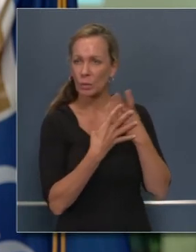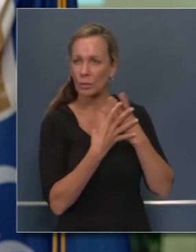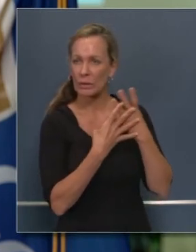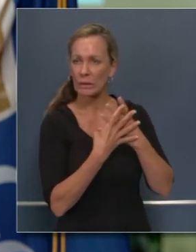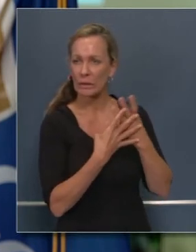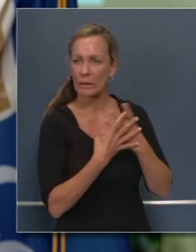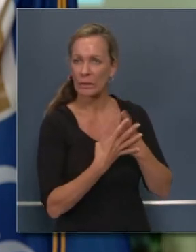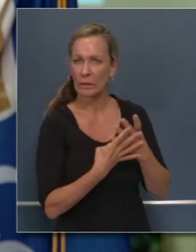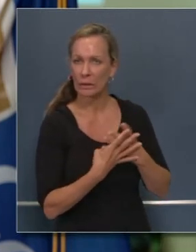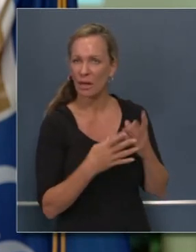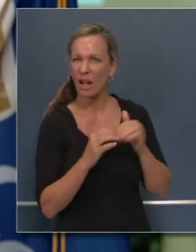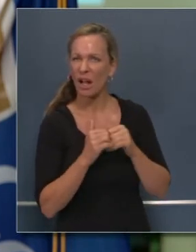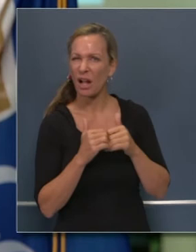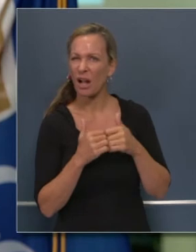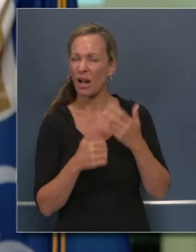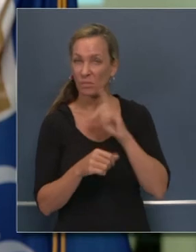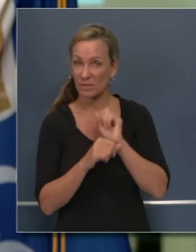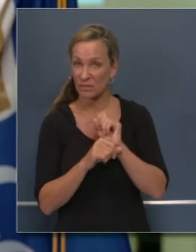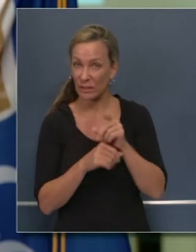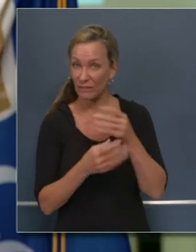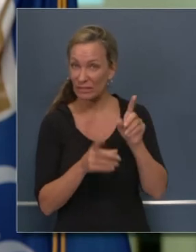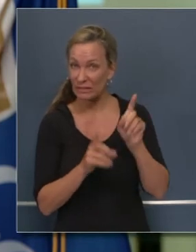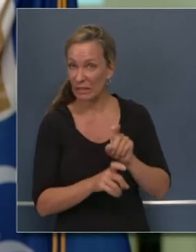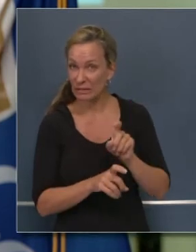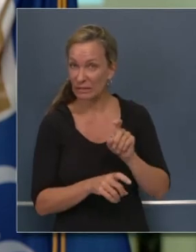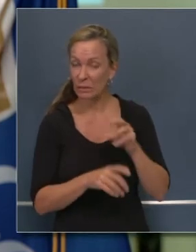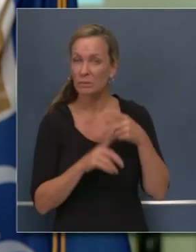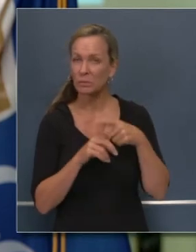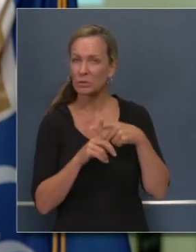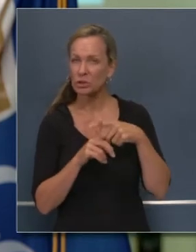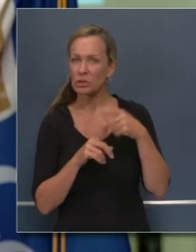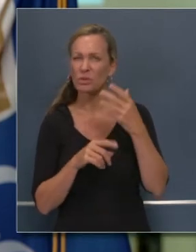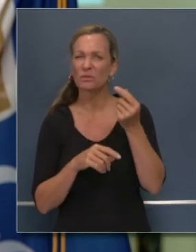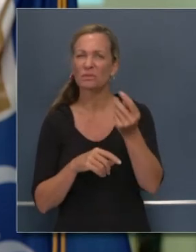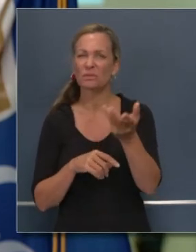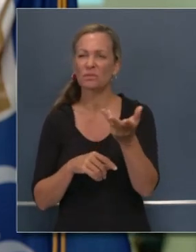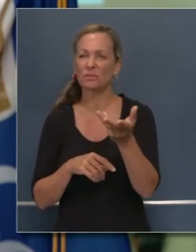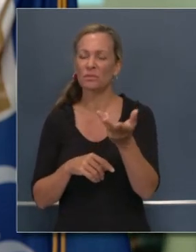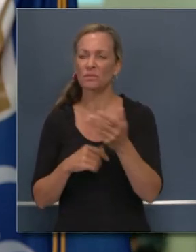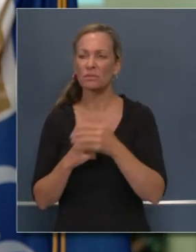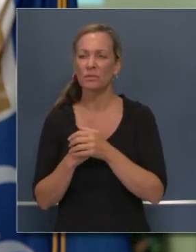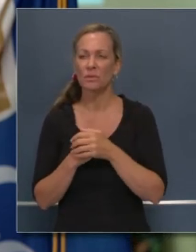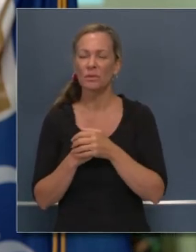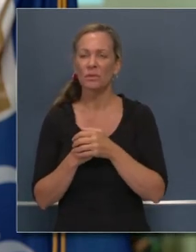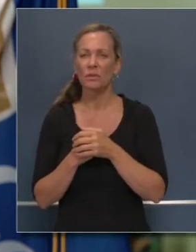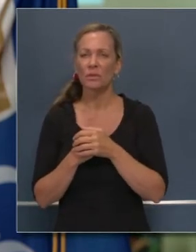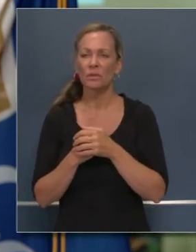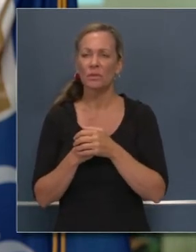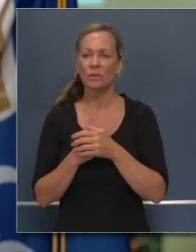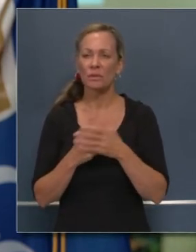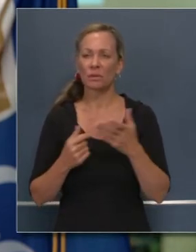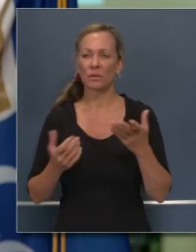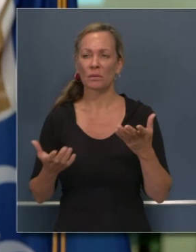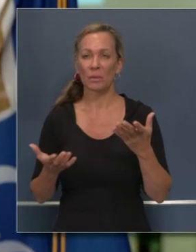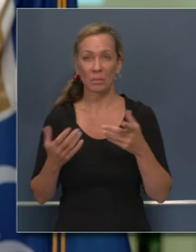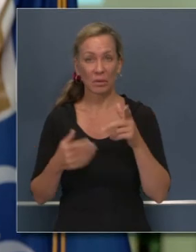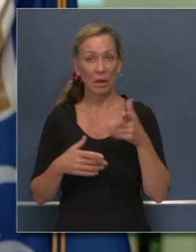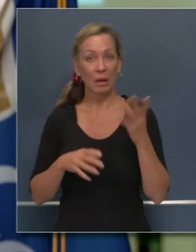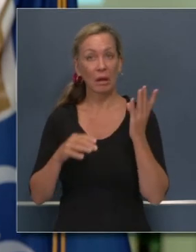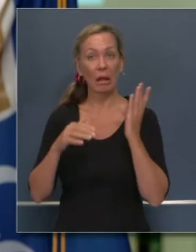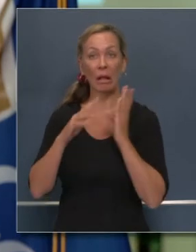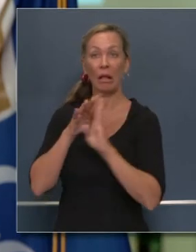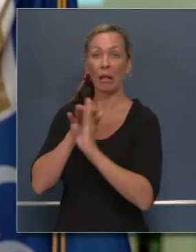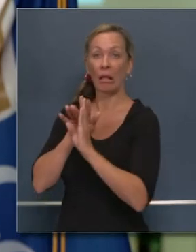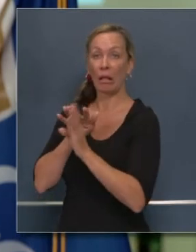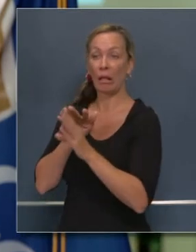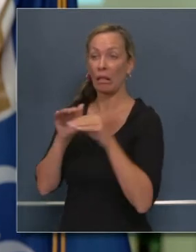prueba, se ha verificado que no tengan fiebre. Y también me gustaría preguntar si esto podría